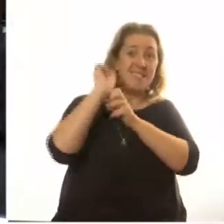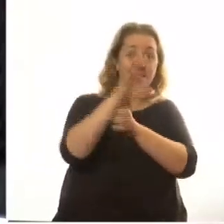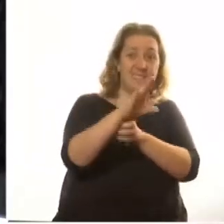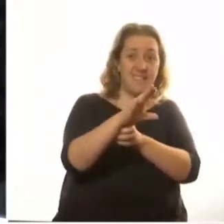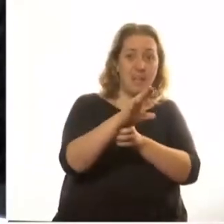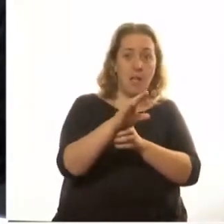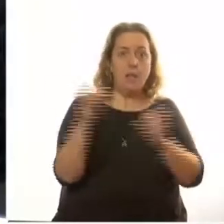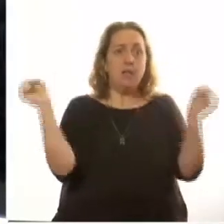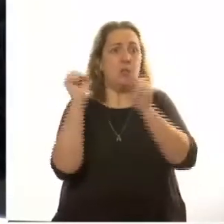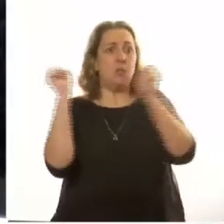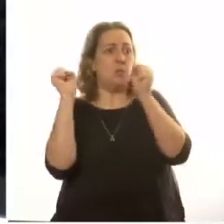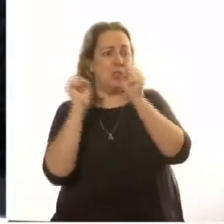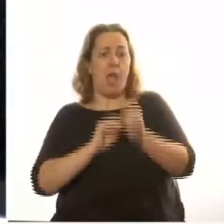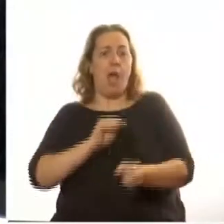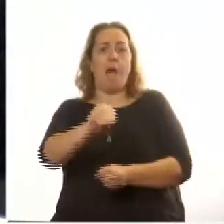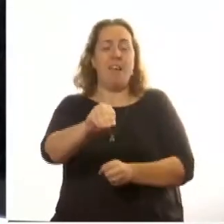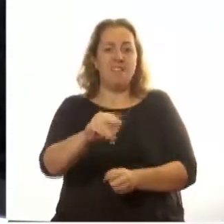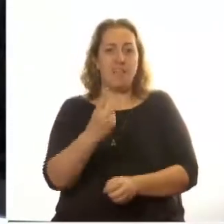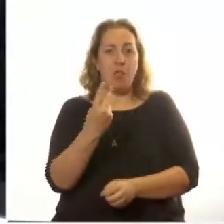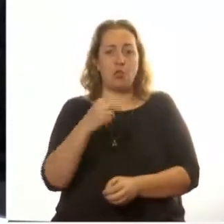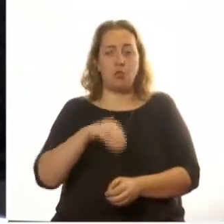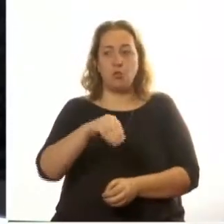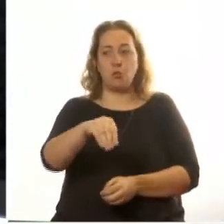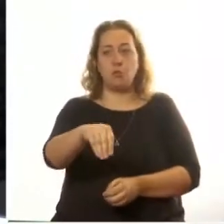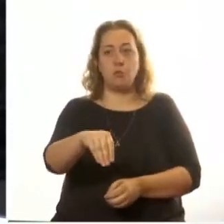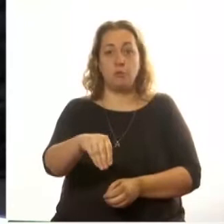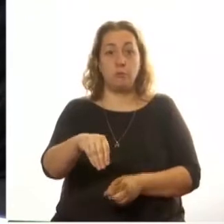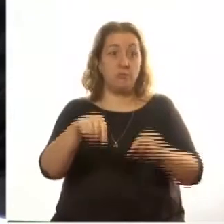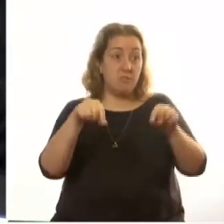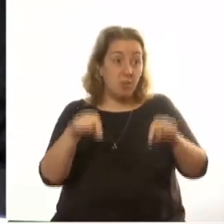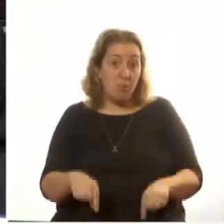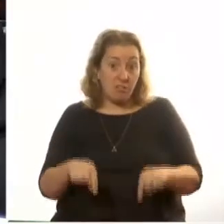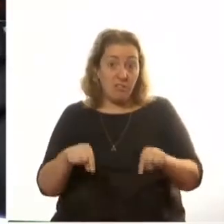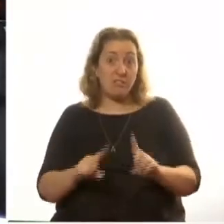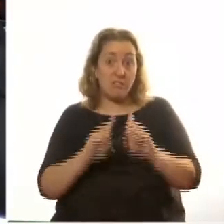susto. Hoy acá enfrente están adoctrinando con esto.